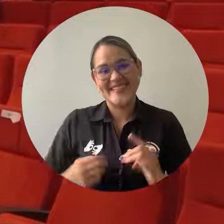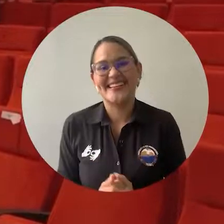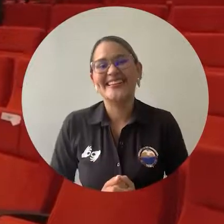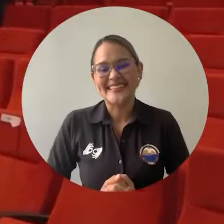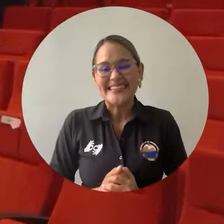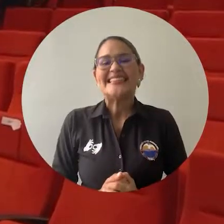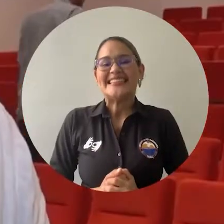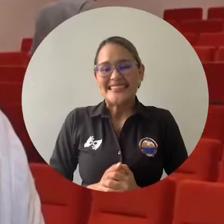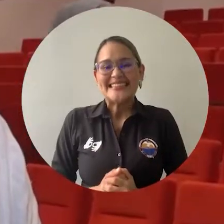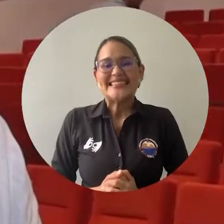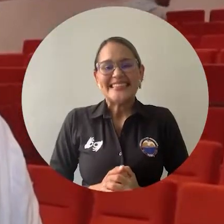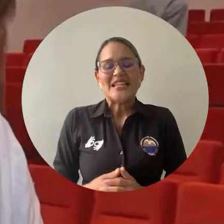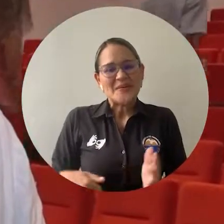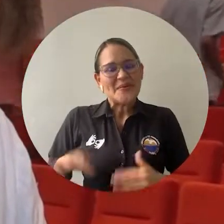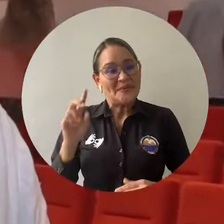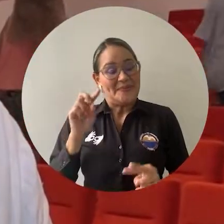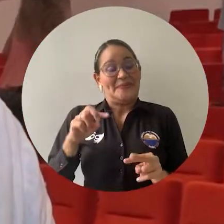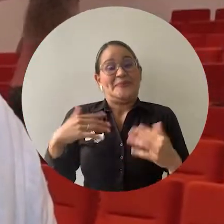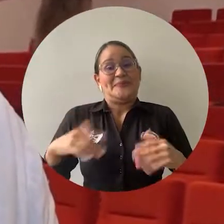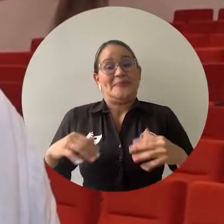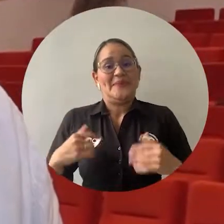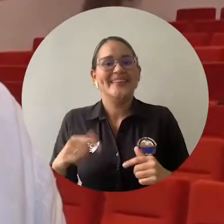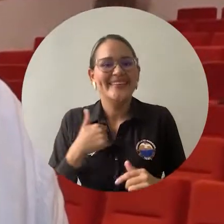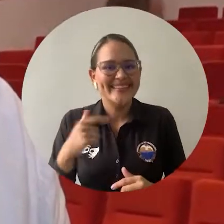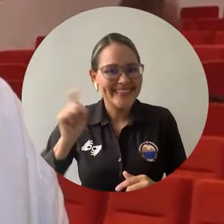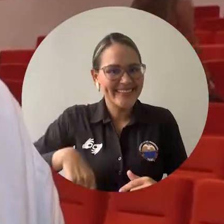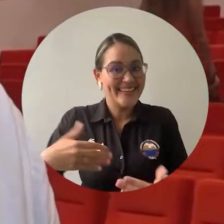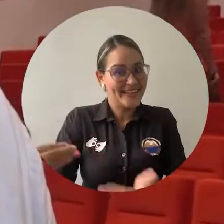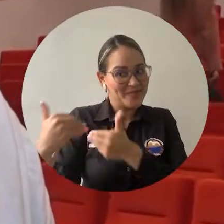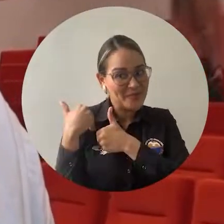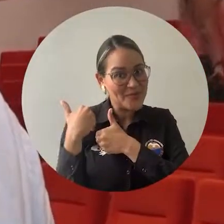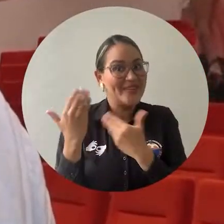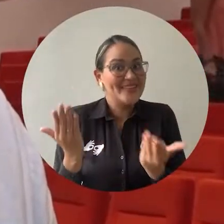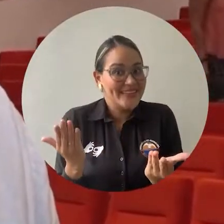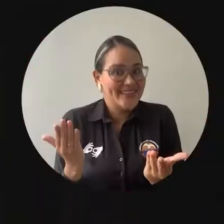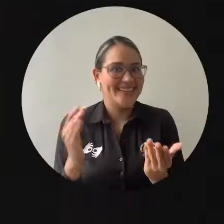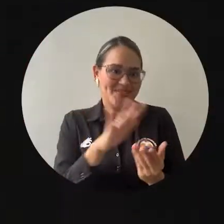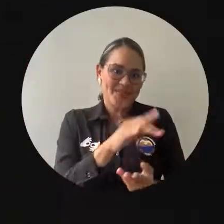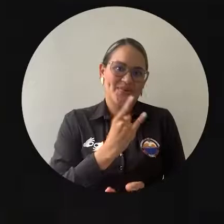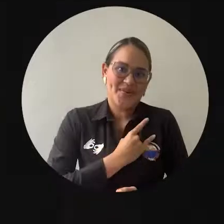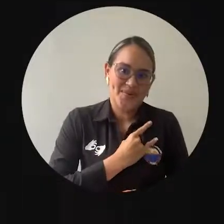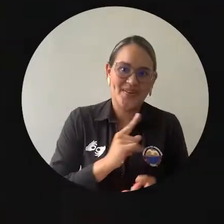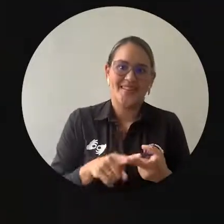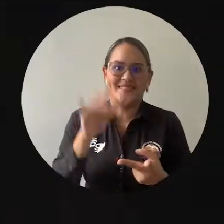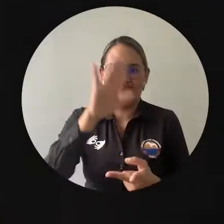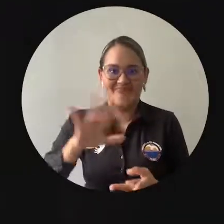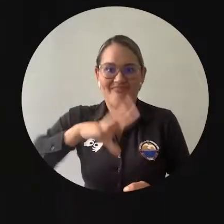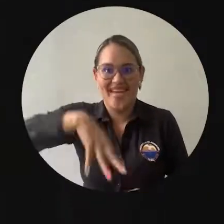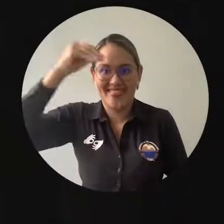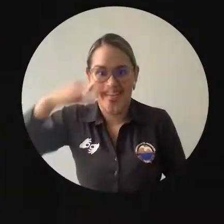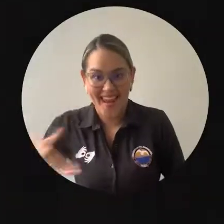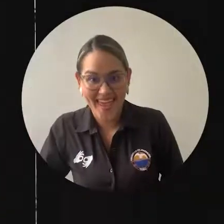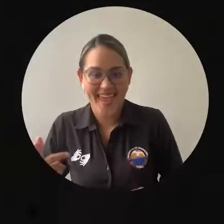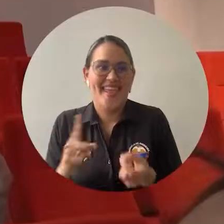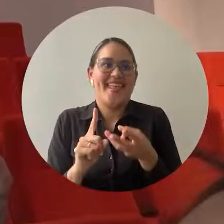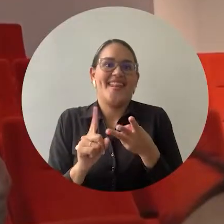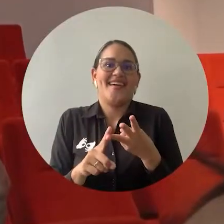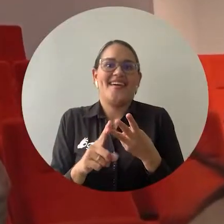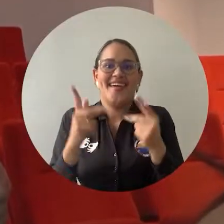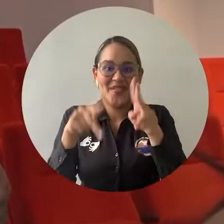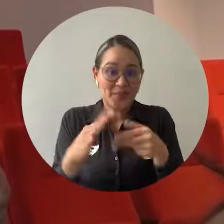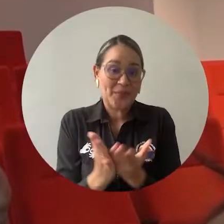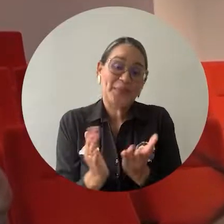de esta gran alma máster. Creo que tenemos mucha responsabilidad para con la universidad, para con el departamento, para con los estudiantes. El mejor